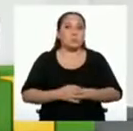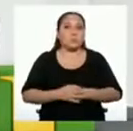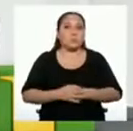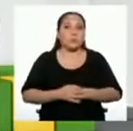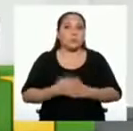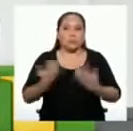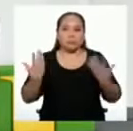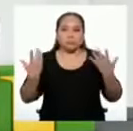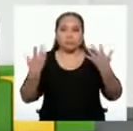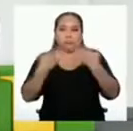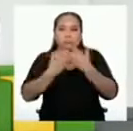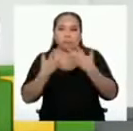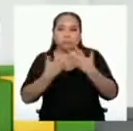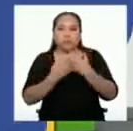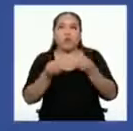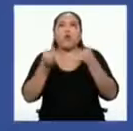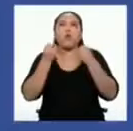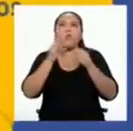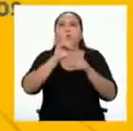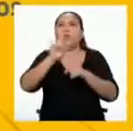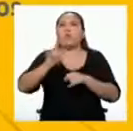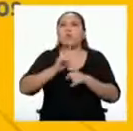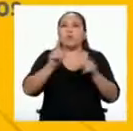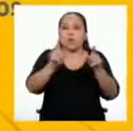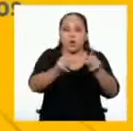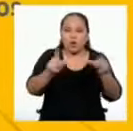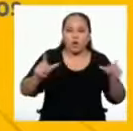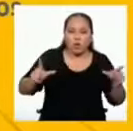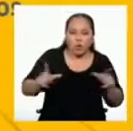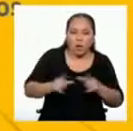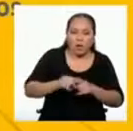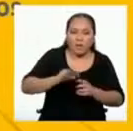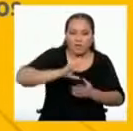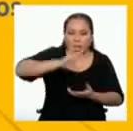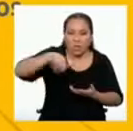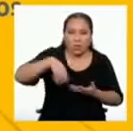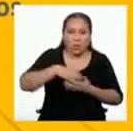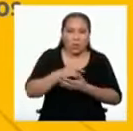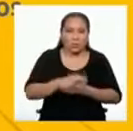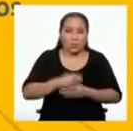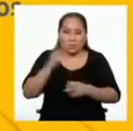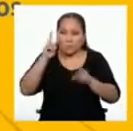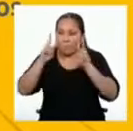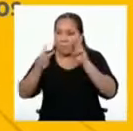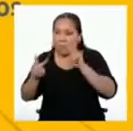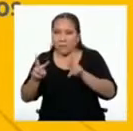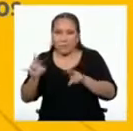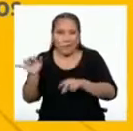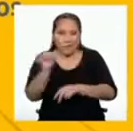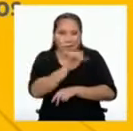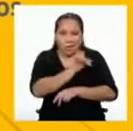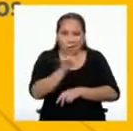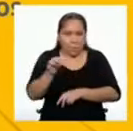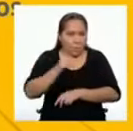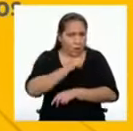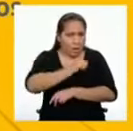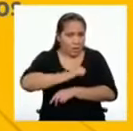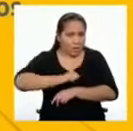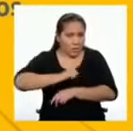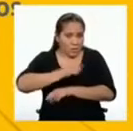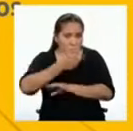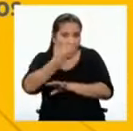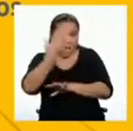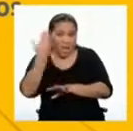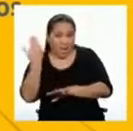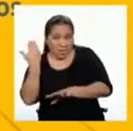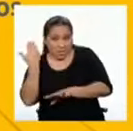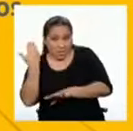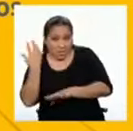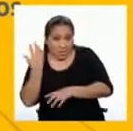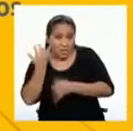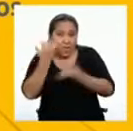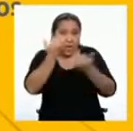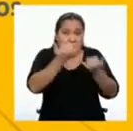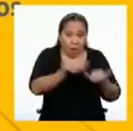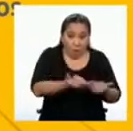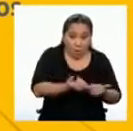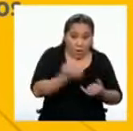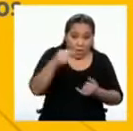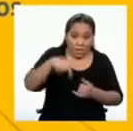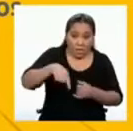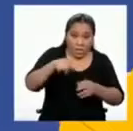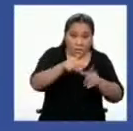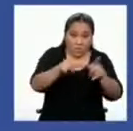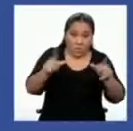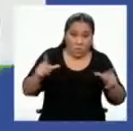en relación al uso de espacios públicos. ¿Observas el mismo tipo de comportamiento que observabas antes en cuanto al uso de esos